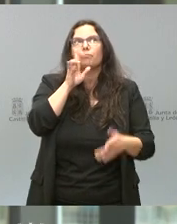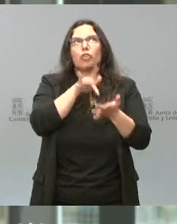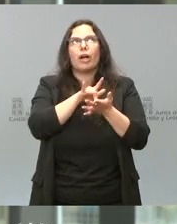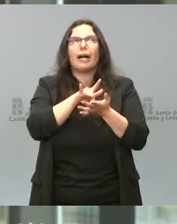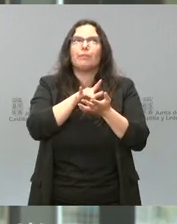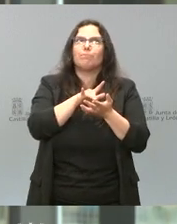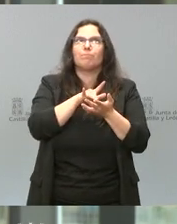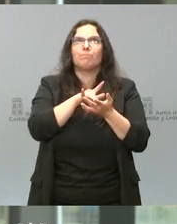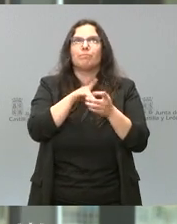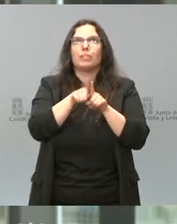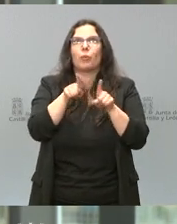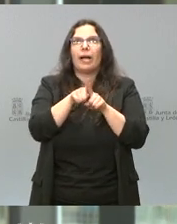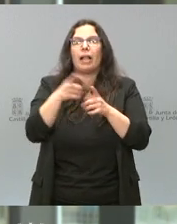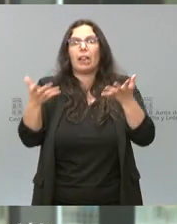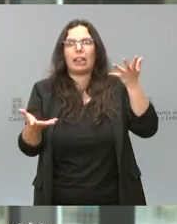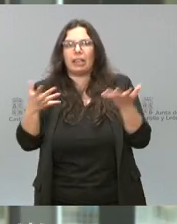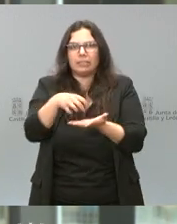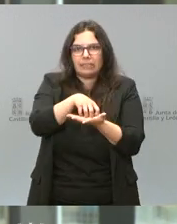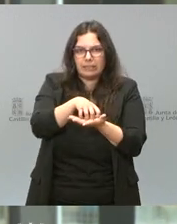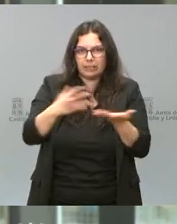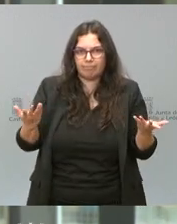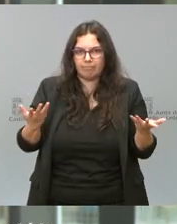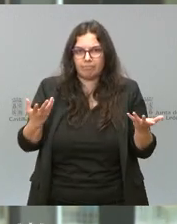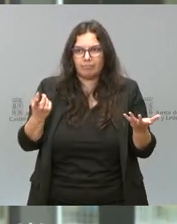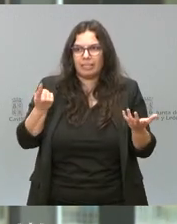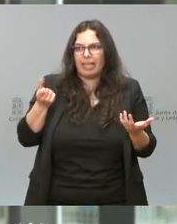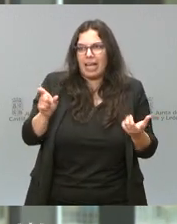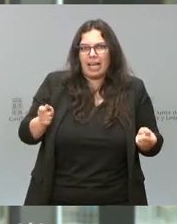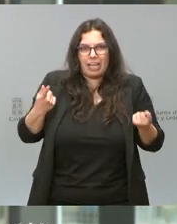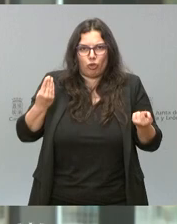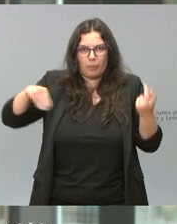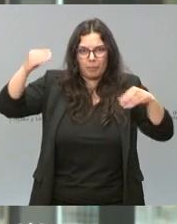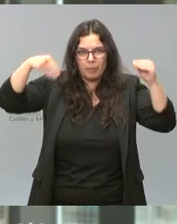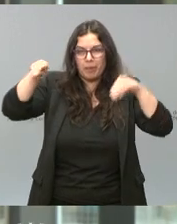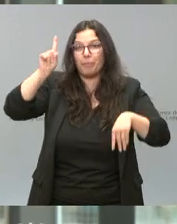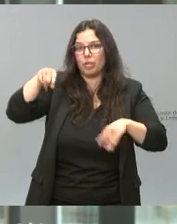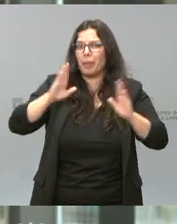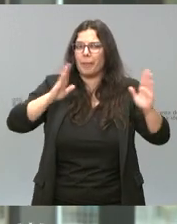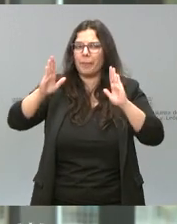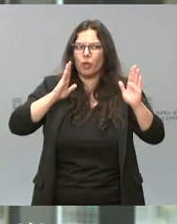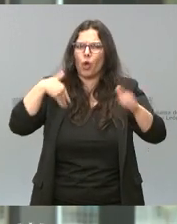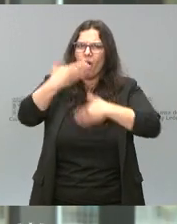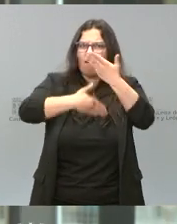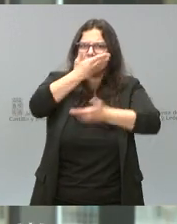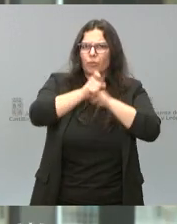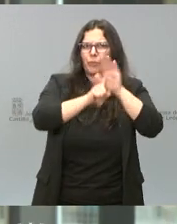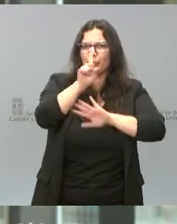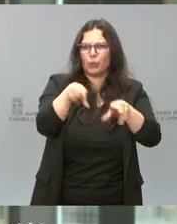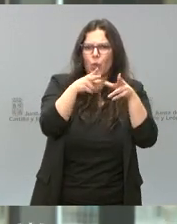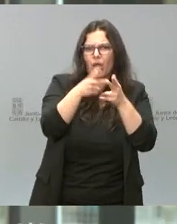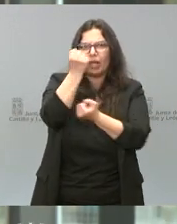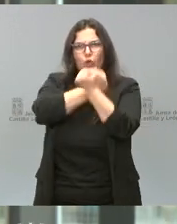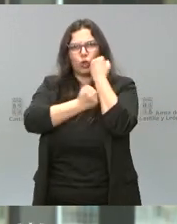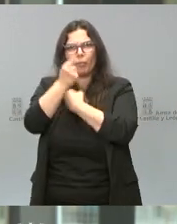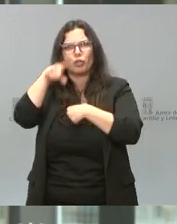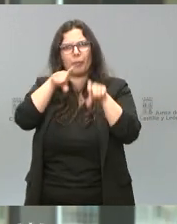incertidumbre, en los tiempos de los sobrecostes. Pero también en un periodo de importantes avances en lo social, lo económico y